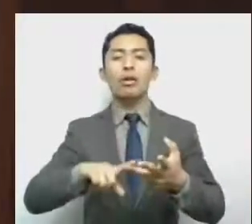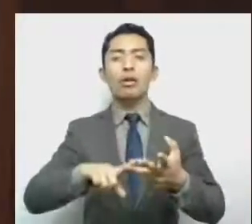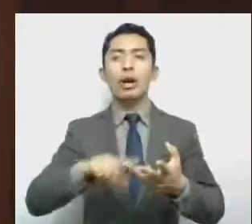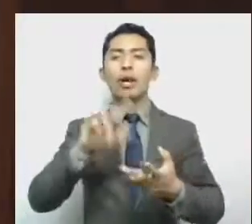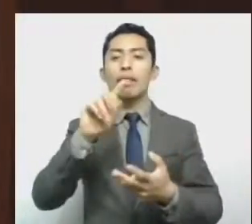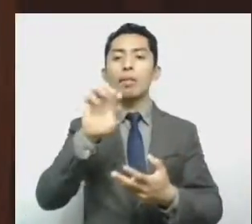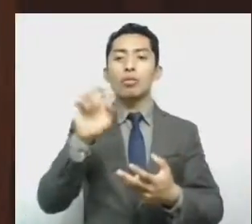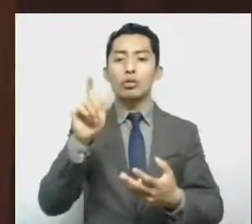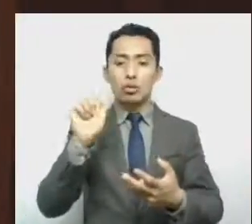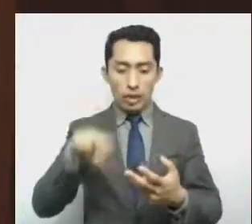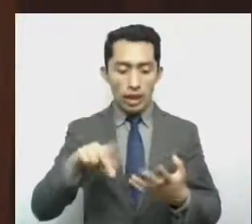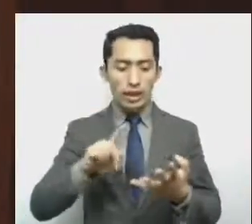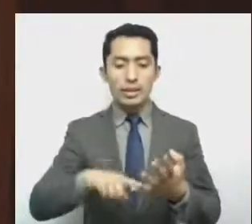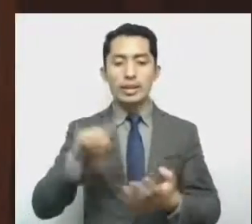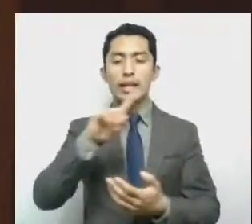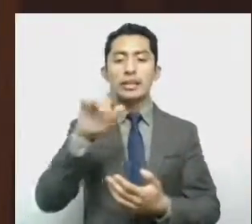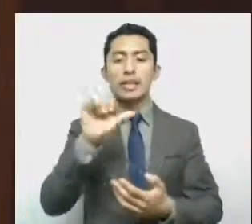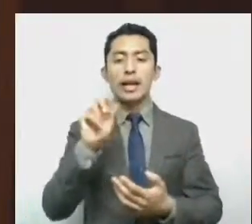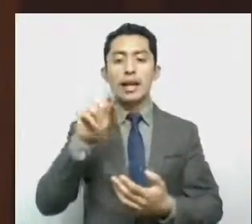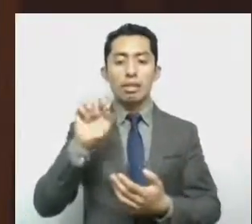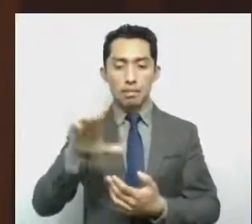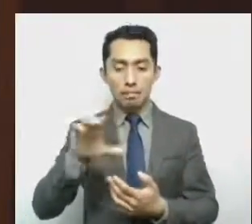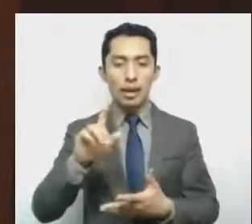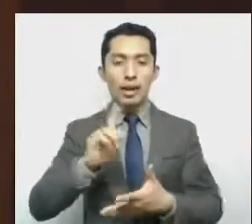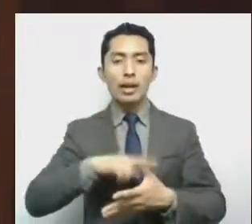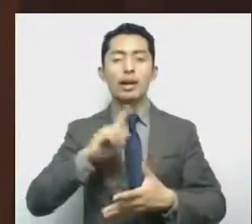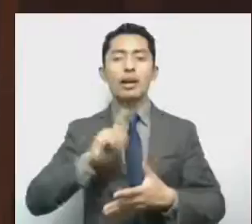Tinancantepec, Cuautitlán,